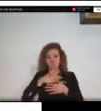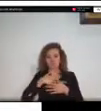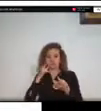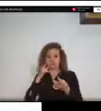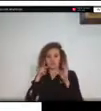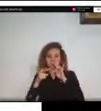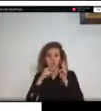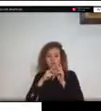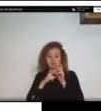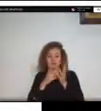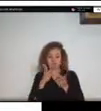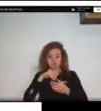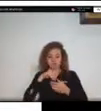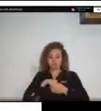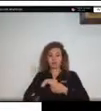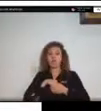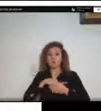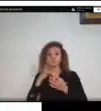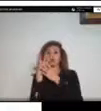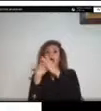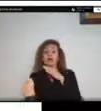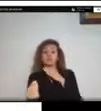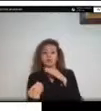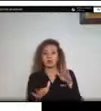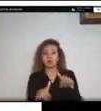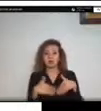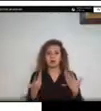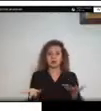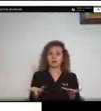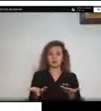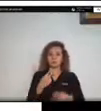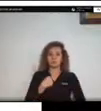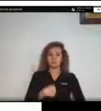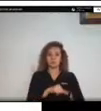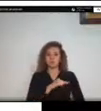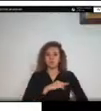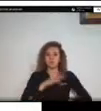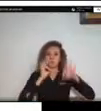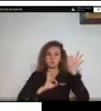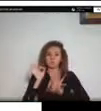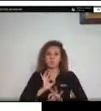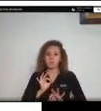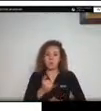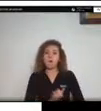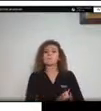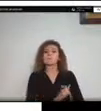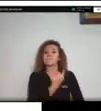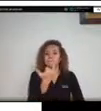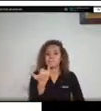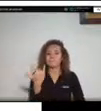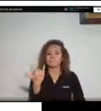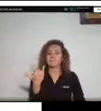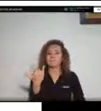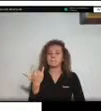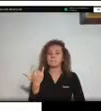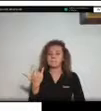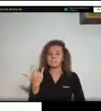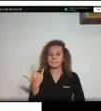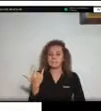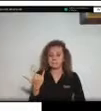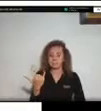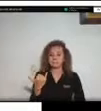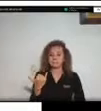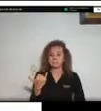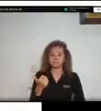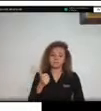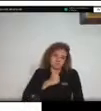externo la preparación interna corresponde a todo aquello que nosotros hacemos directamente o a través de nuestros aliados